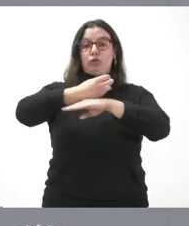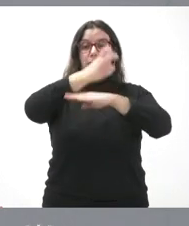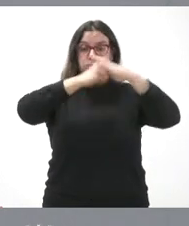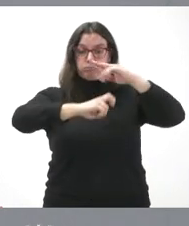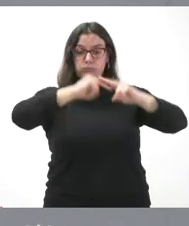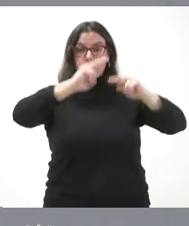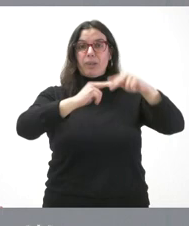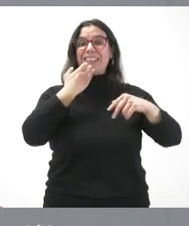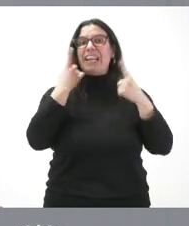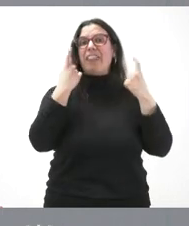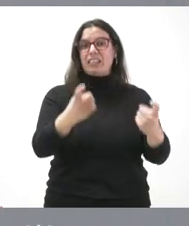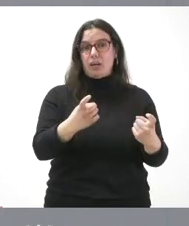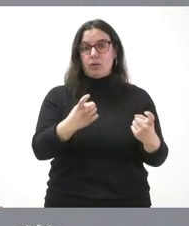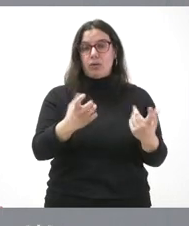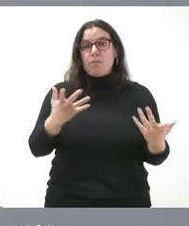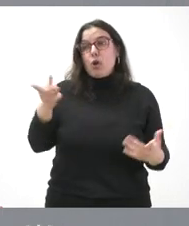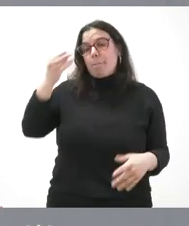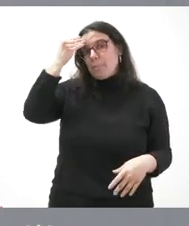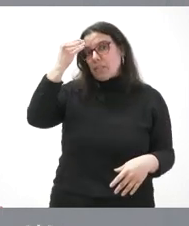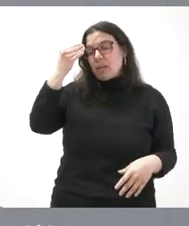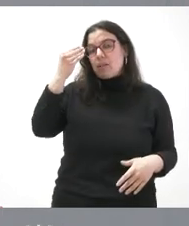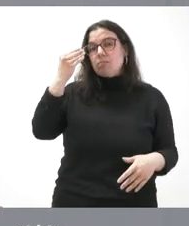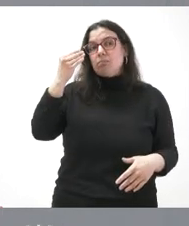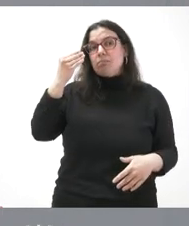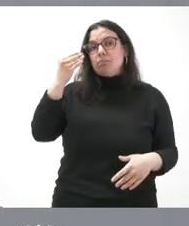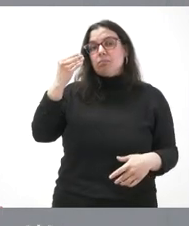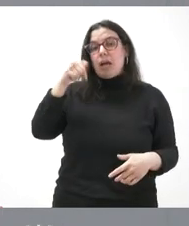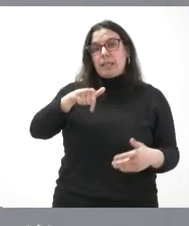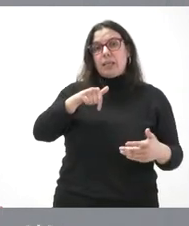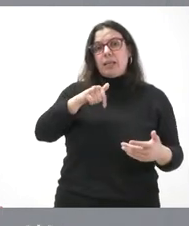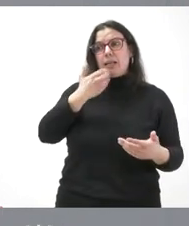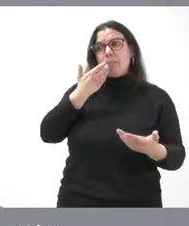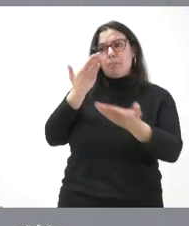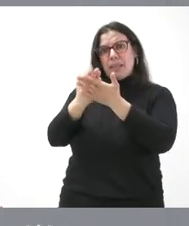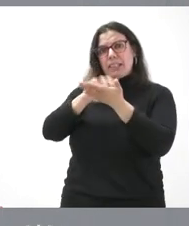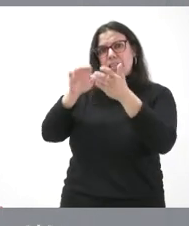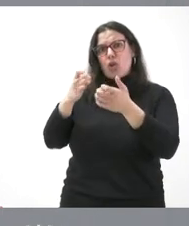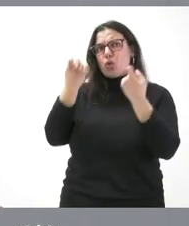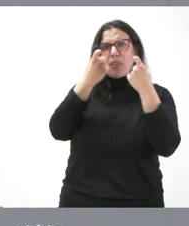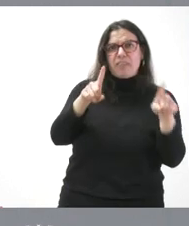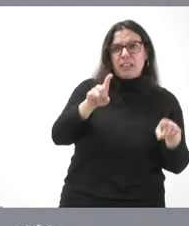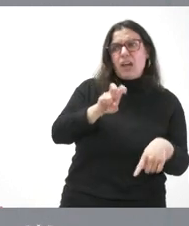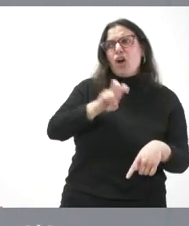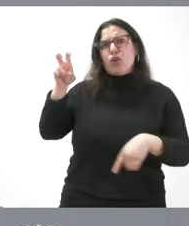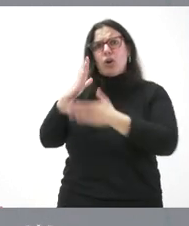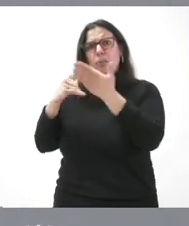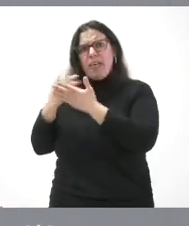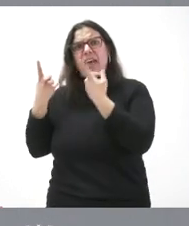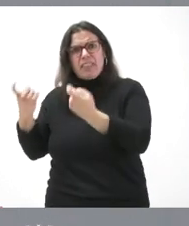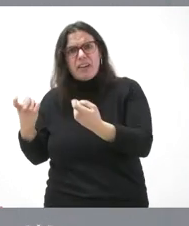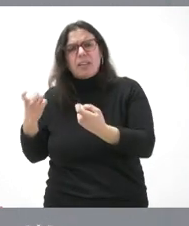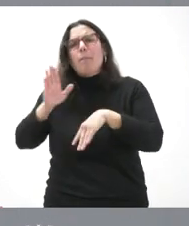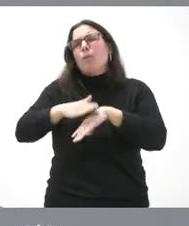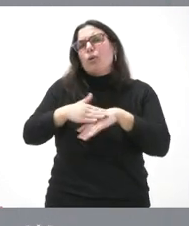La pregunta es por qué él considera que los soterramientos que se piden en Castilla León son necesarios y si lo son los que se piden en otras comunidades autónomas.